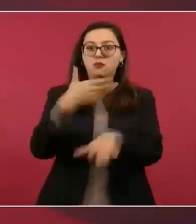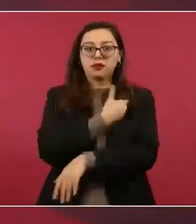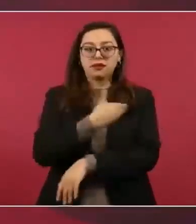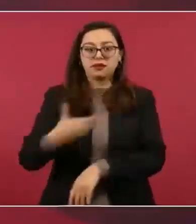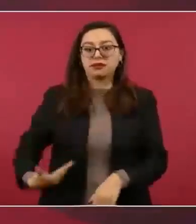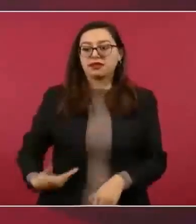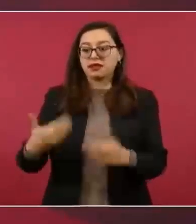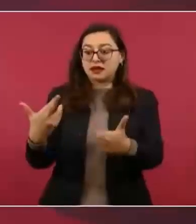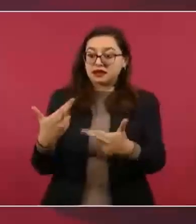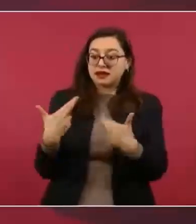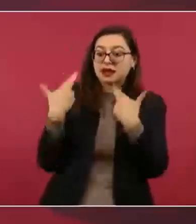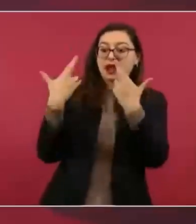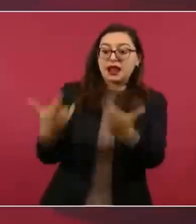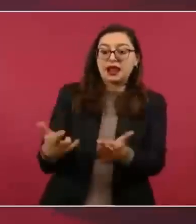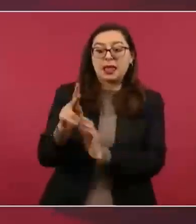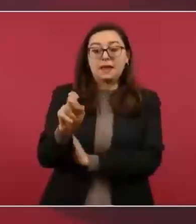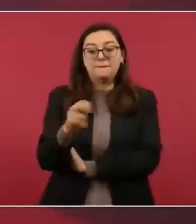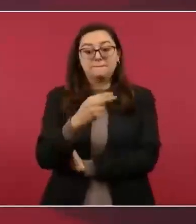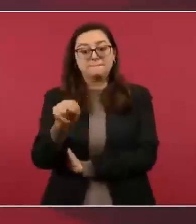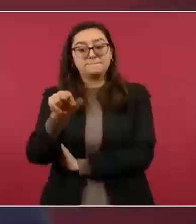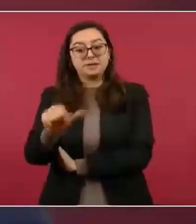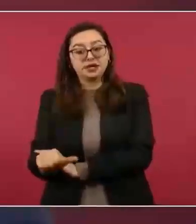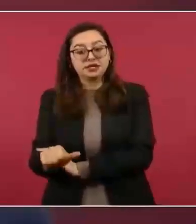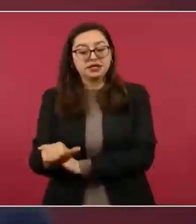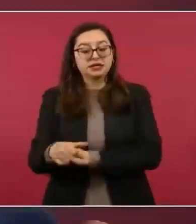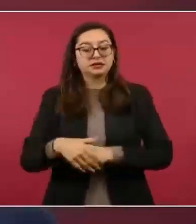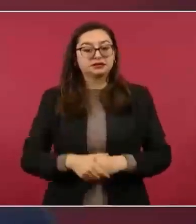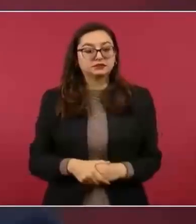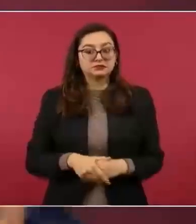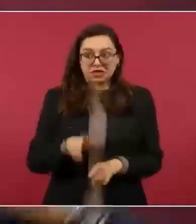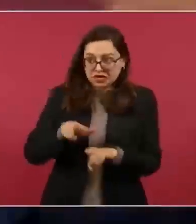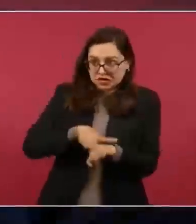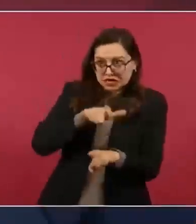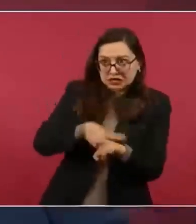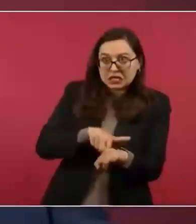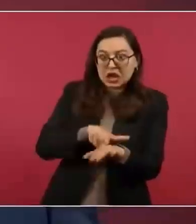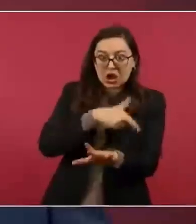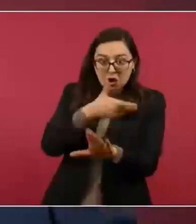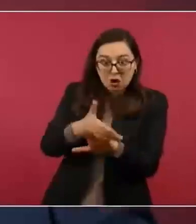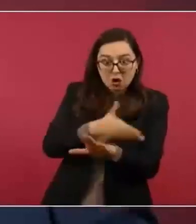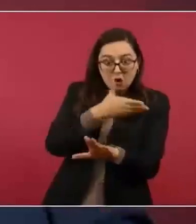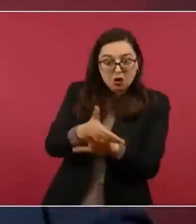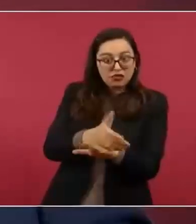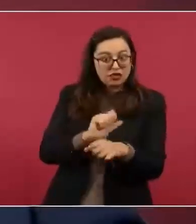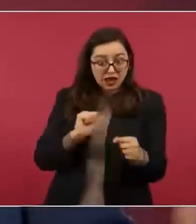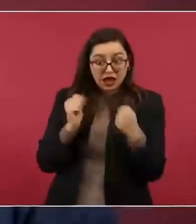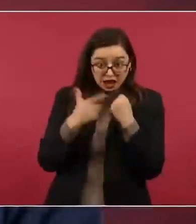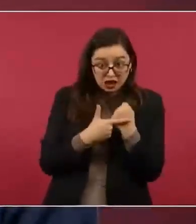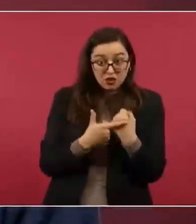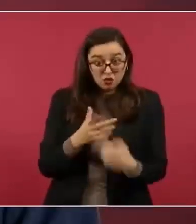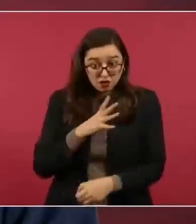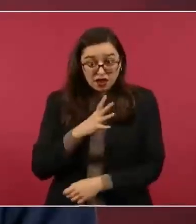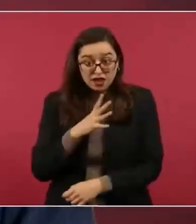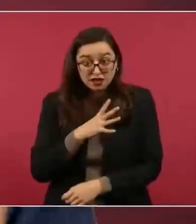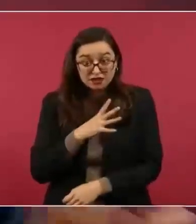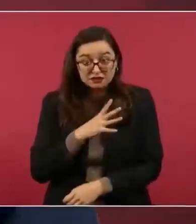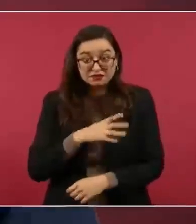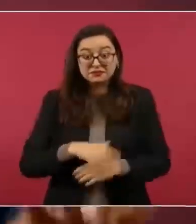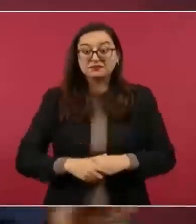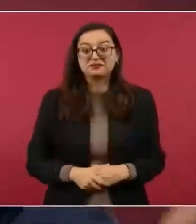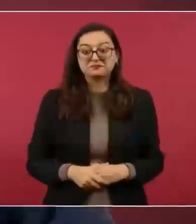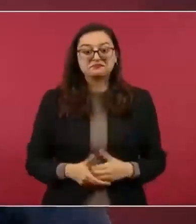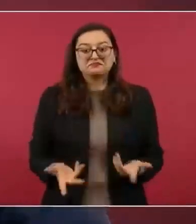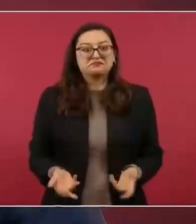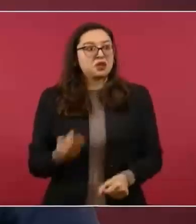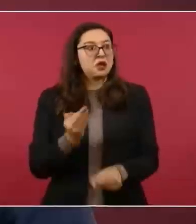Dice el avión que no hemos podido ni vender, porque es tan lujoso que no hay quien lo quiera comprar. No me